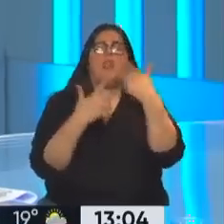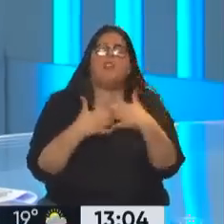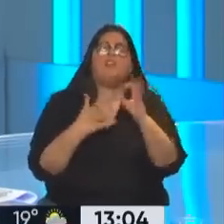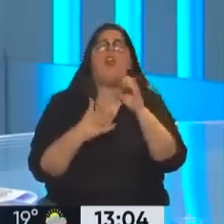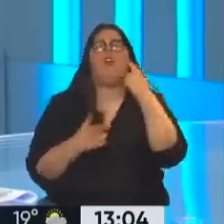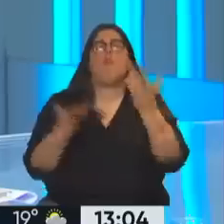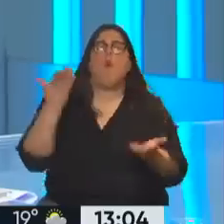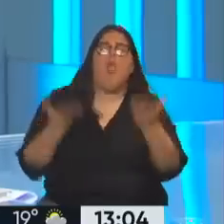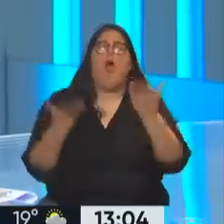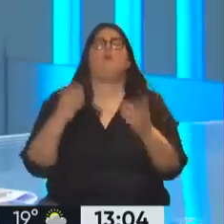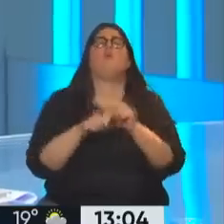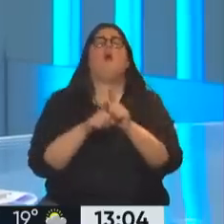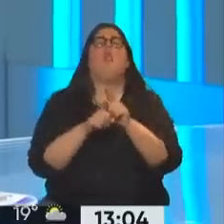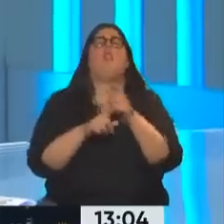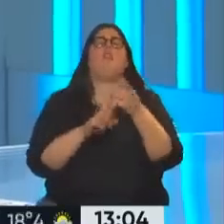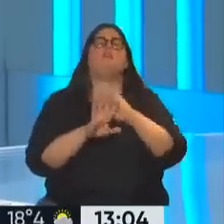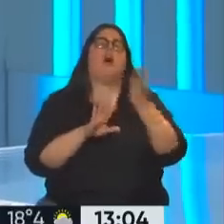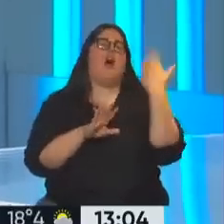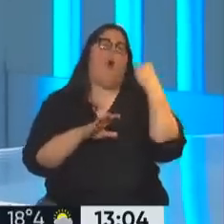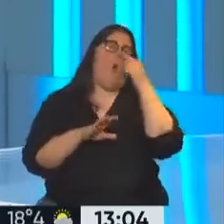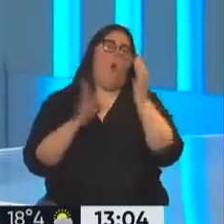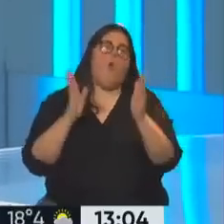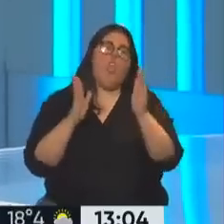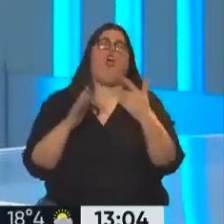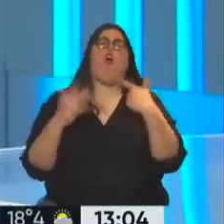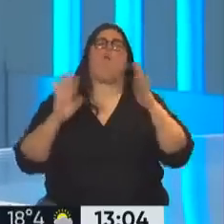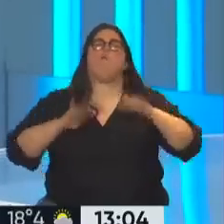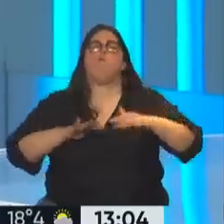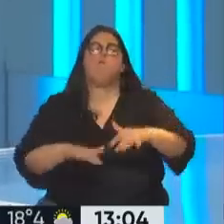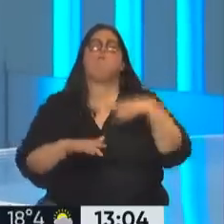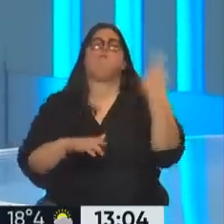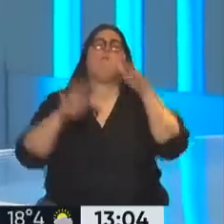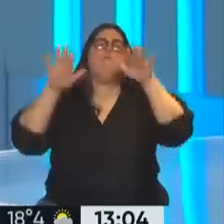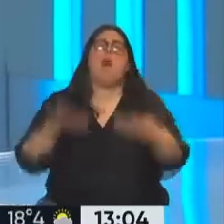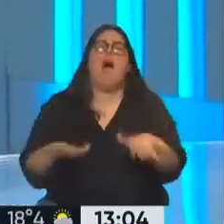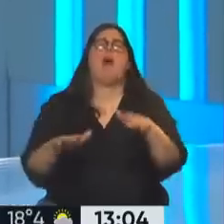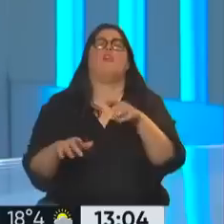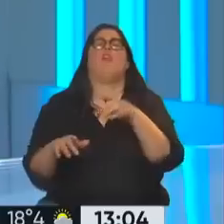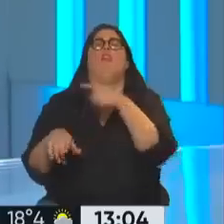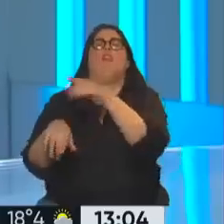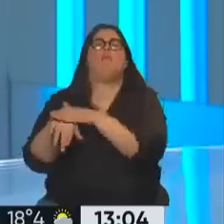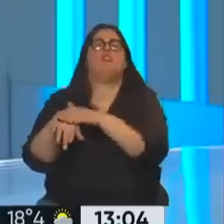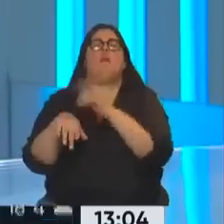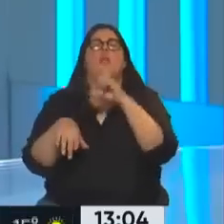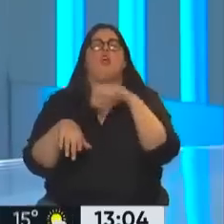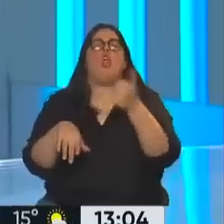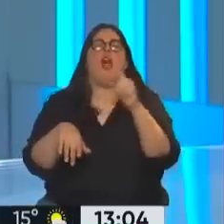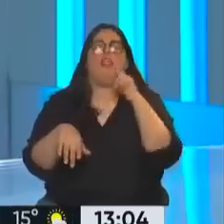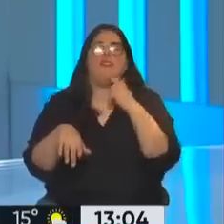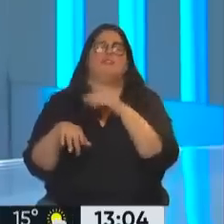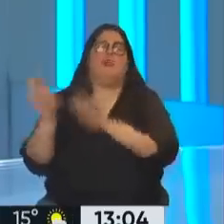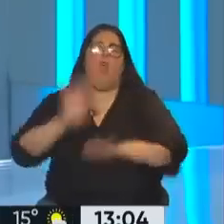lo que ha sido el paro y las movilizaciones durante el mes de junio, el paro impulsado por la CONAIE, pero que también han seguido otros movimientos,